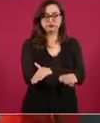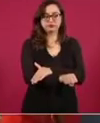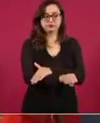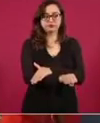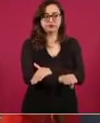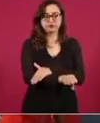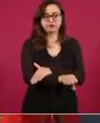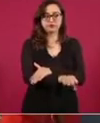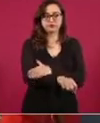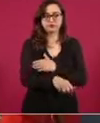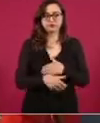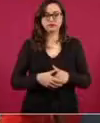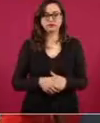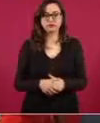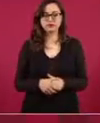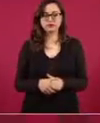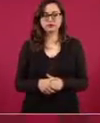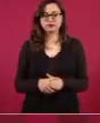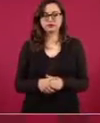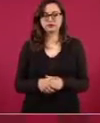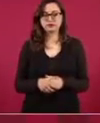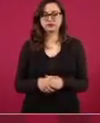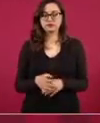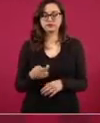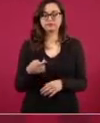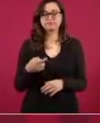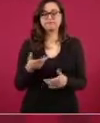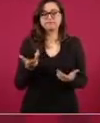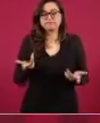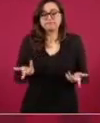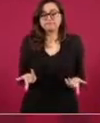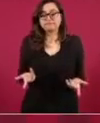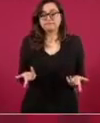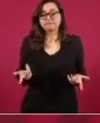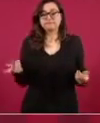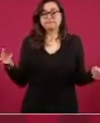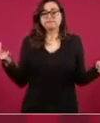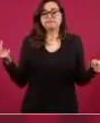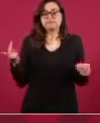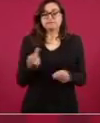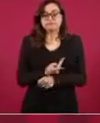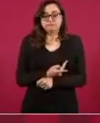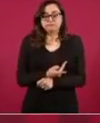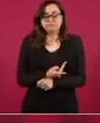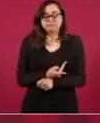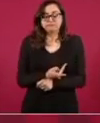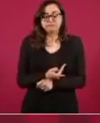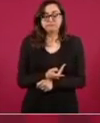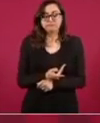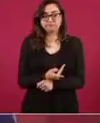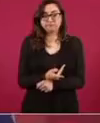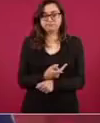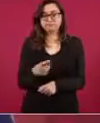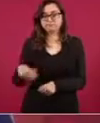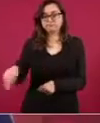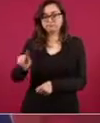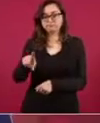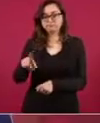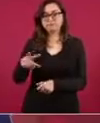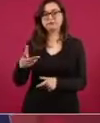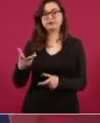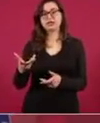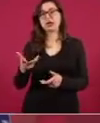No sé, pero cuando se detiene a algunos dirigentes